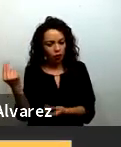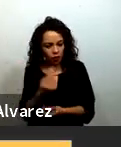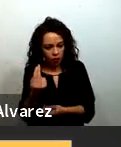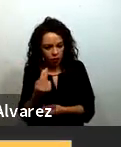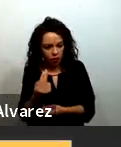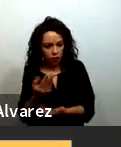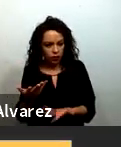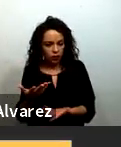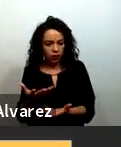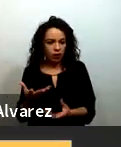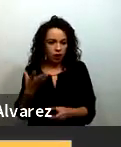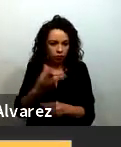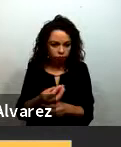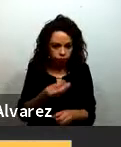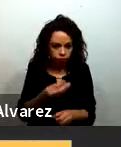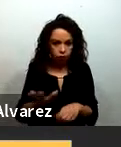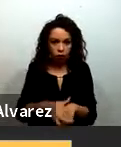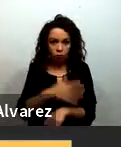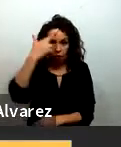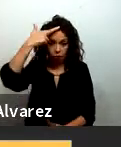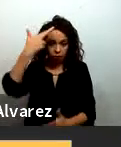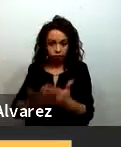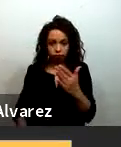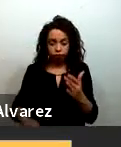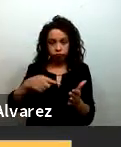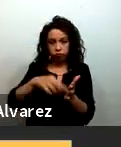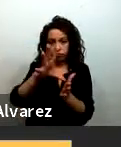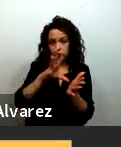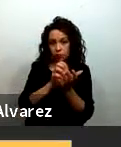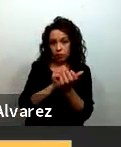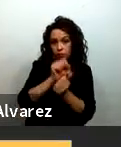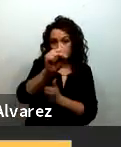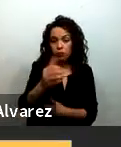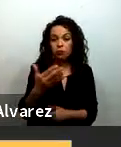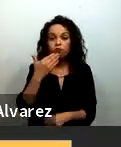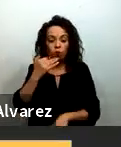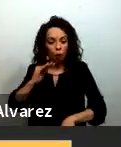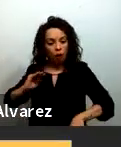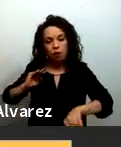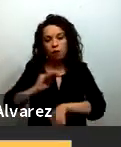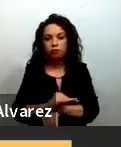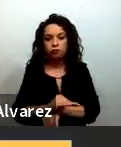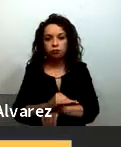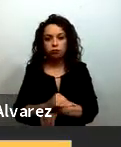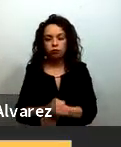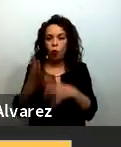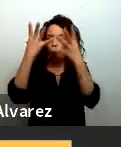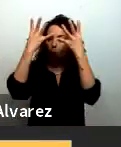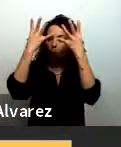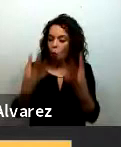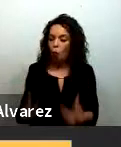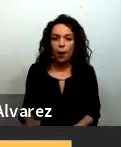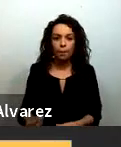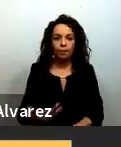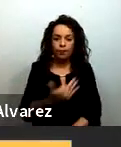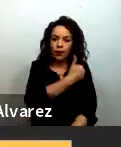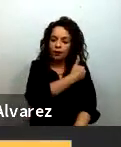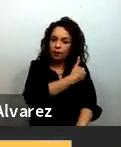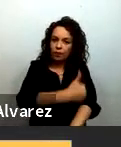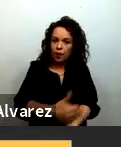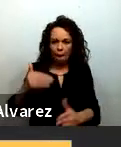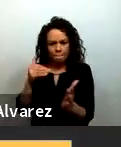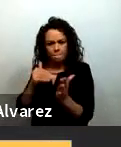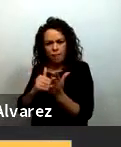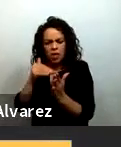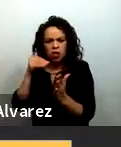y por otro lado pues que estábamos dejando en desprotección o sin acompañamiento a millones de familias de niñas y